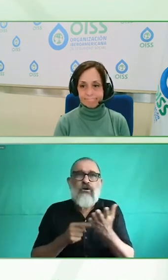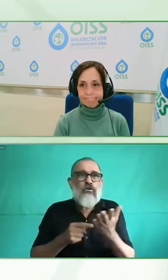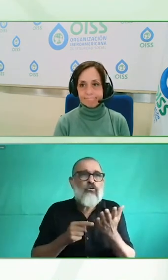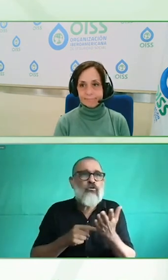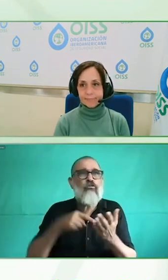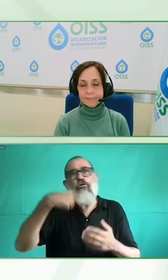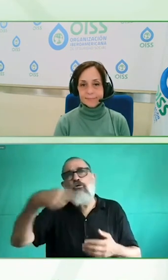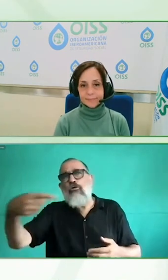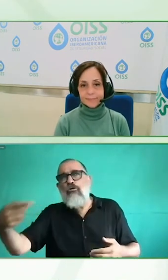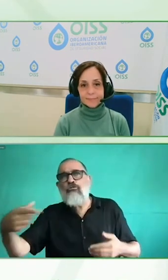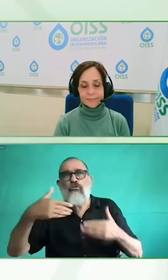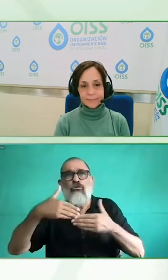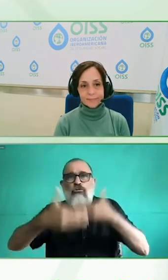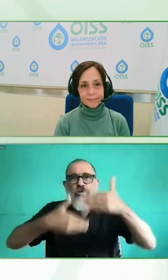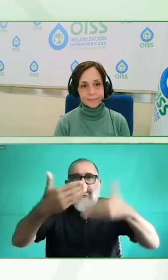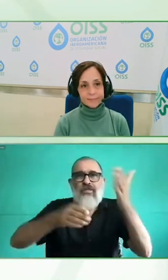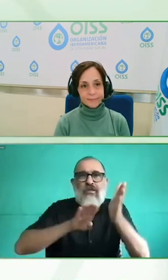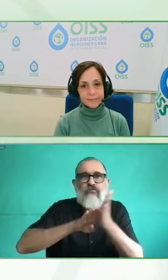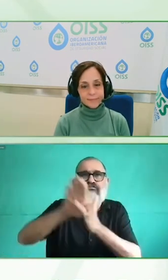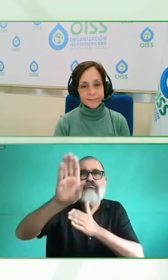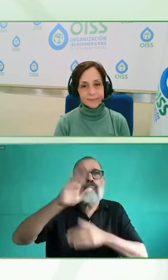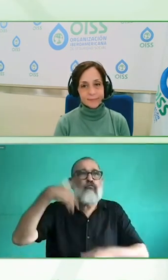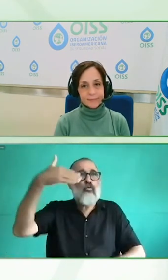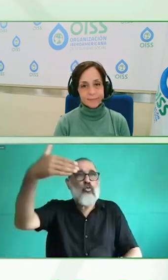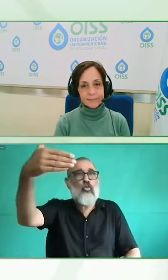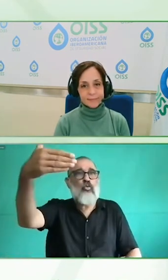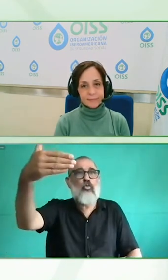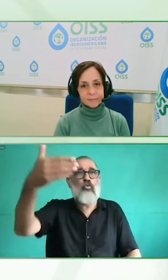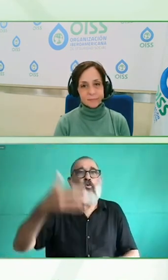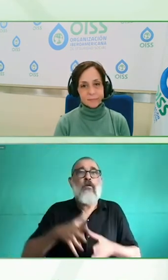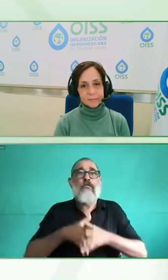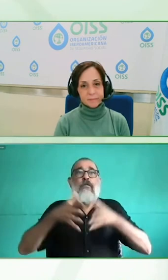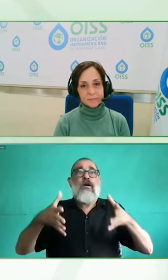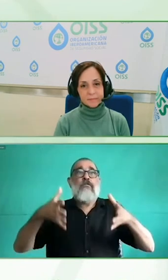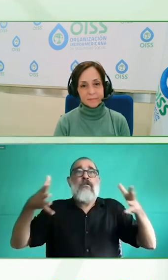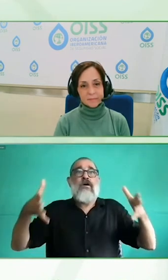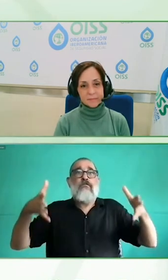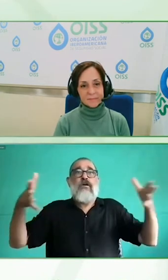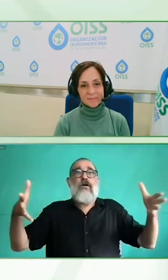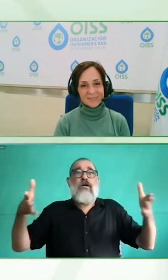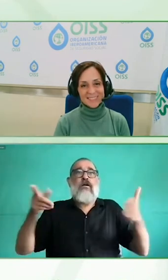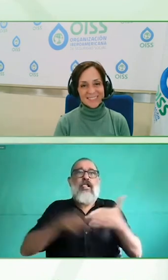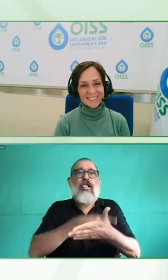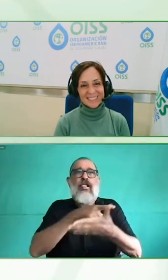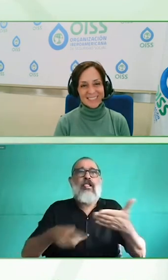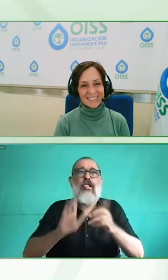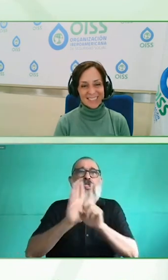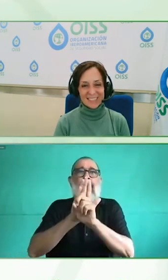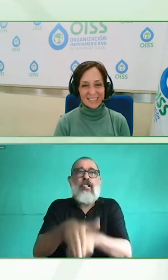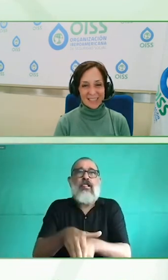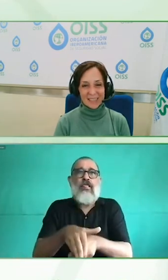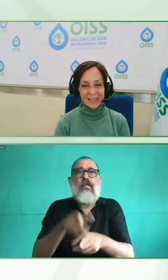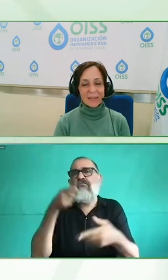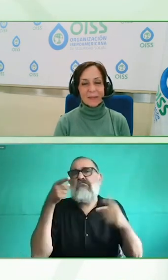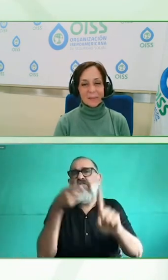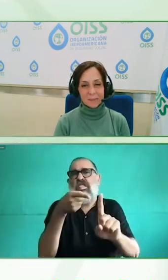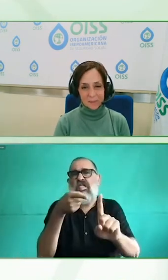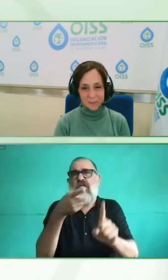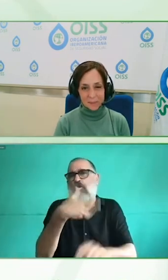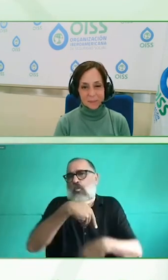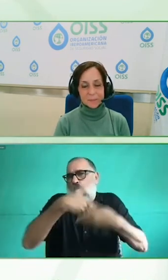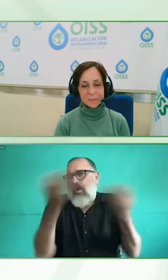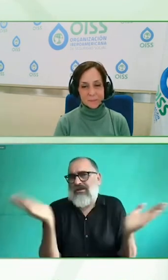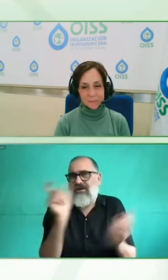perfecto muchas gracias Jürgen César Jürgen acaba de decir un tema que me fascina el tema de los derechos digitales de personas con